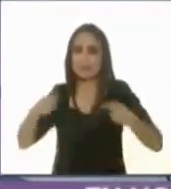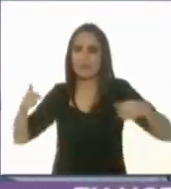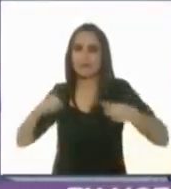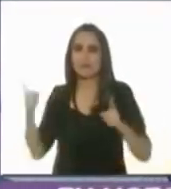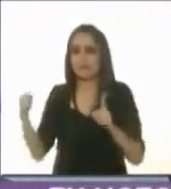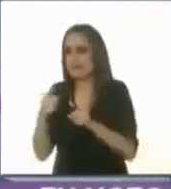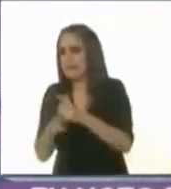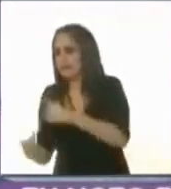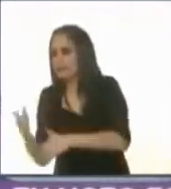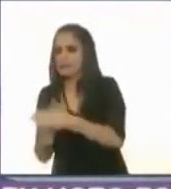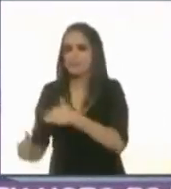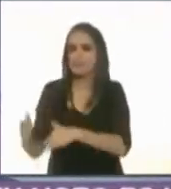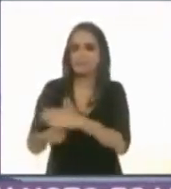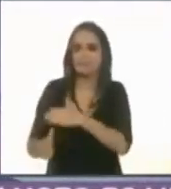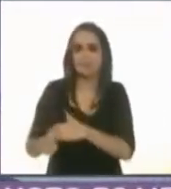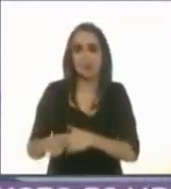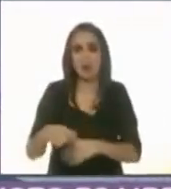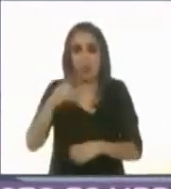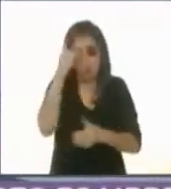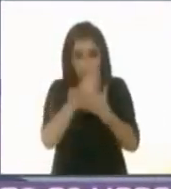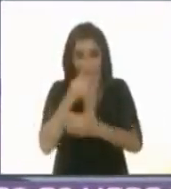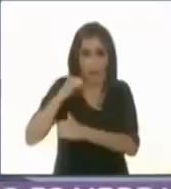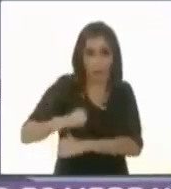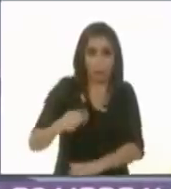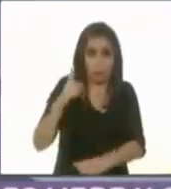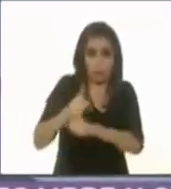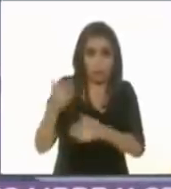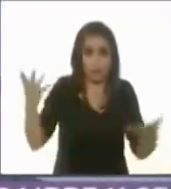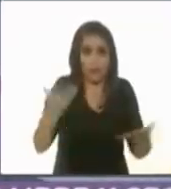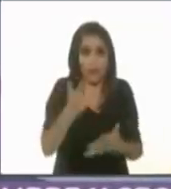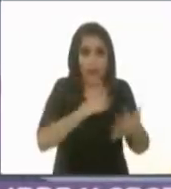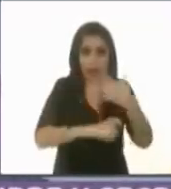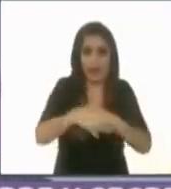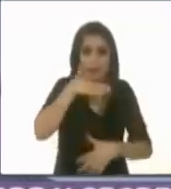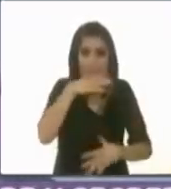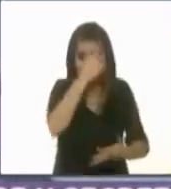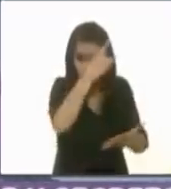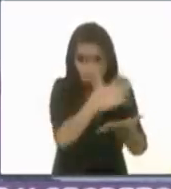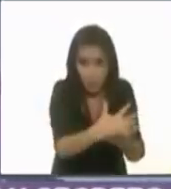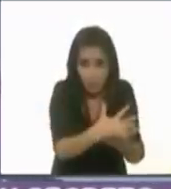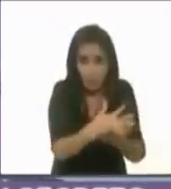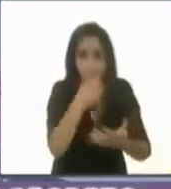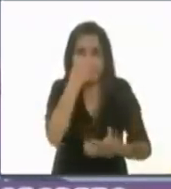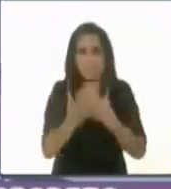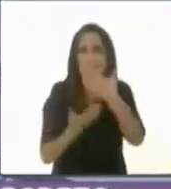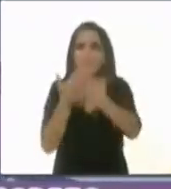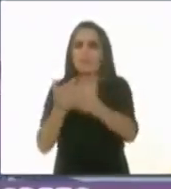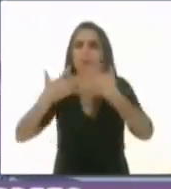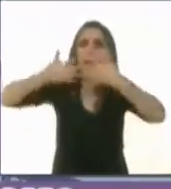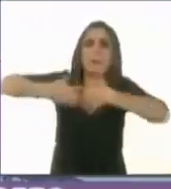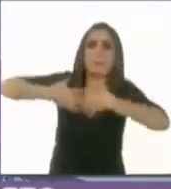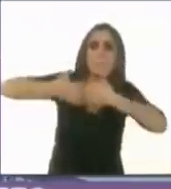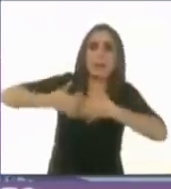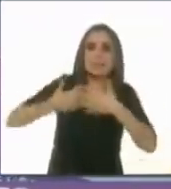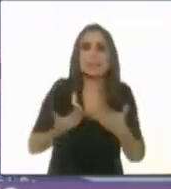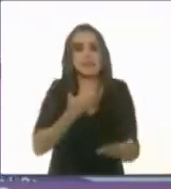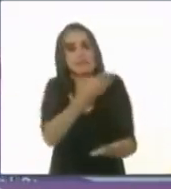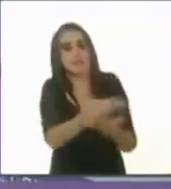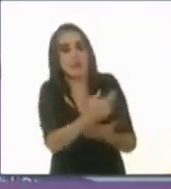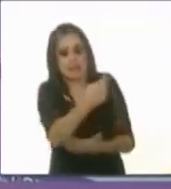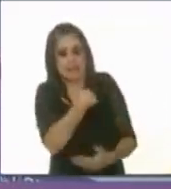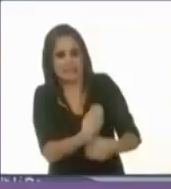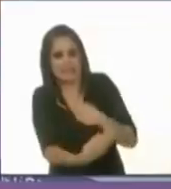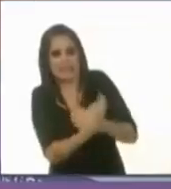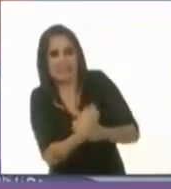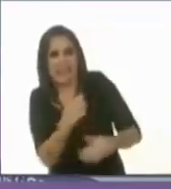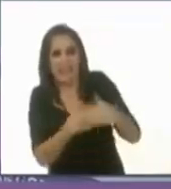es solo la autoridad la que comete un acto de corrupción en una licitación pública, sino la empresa privada que se